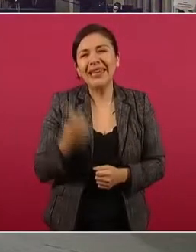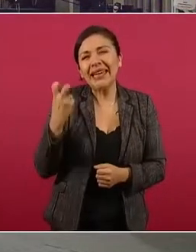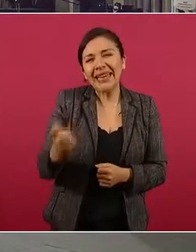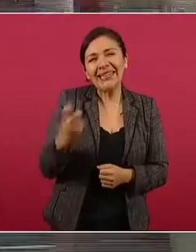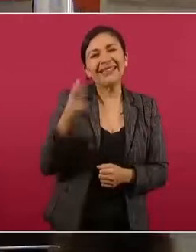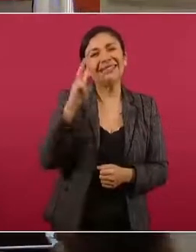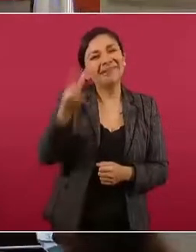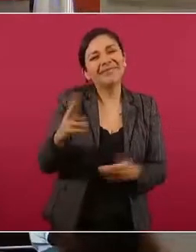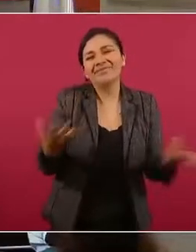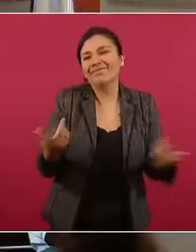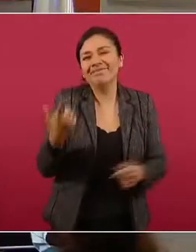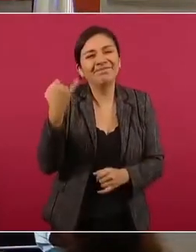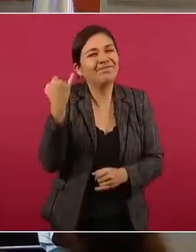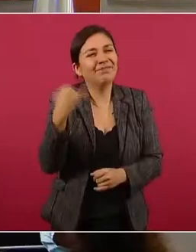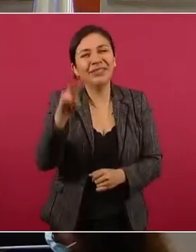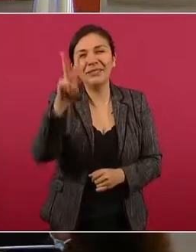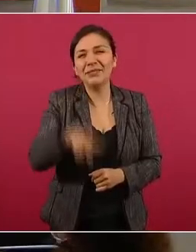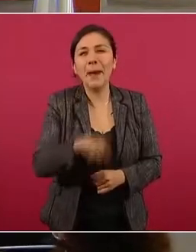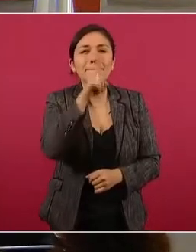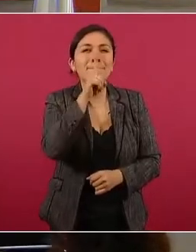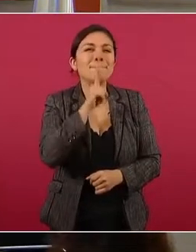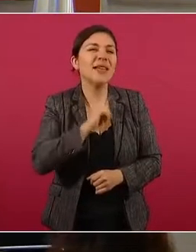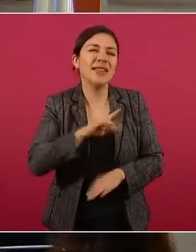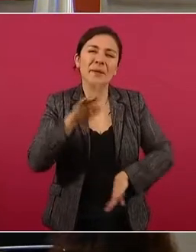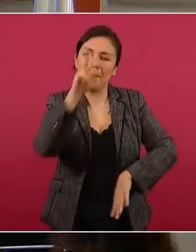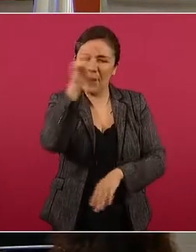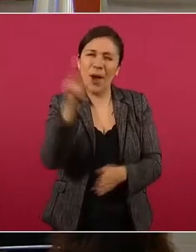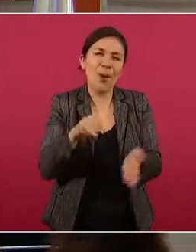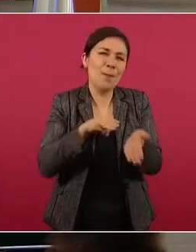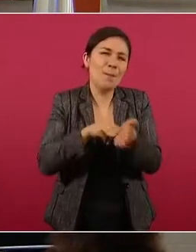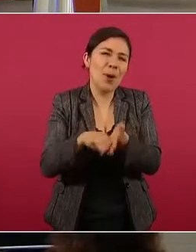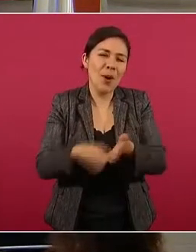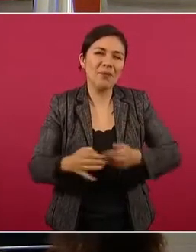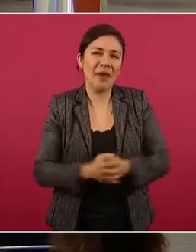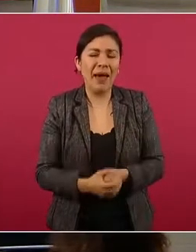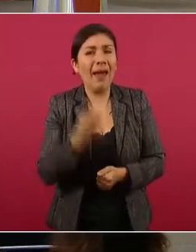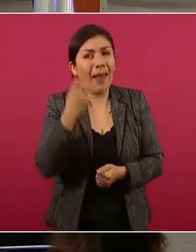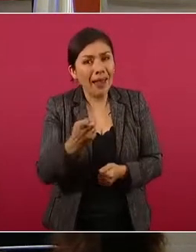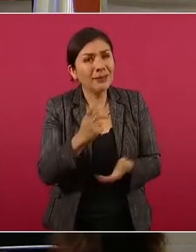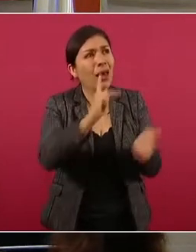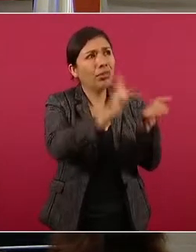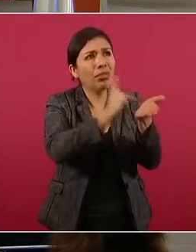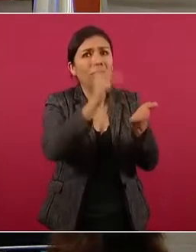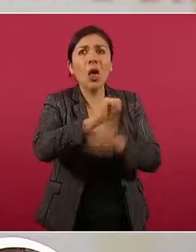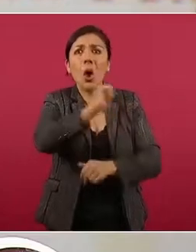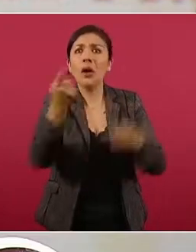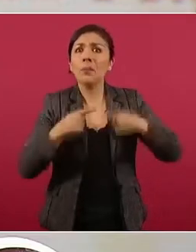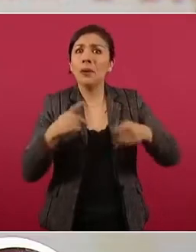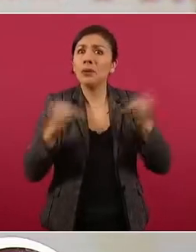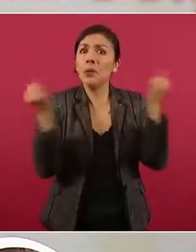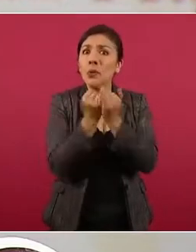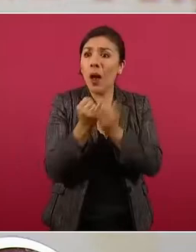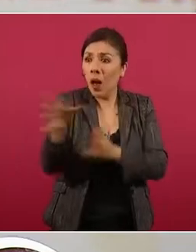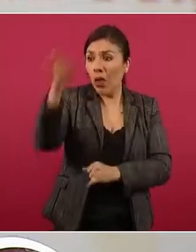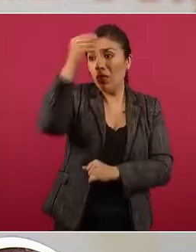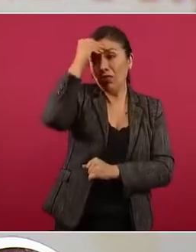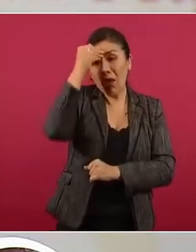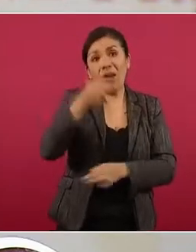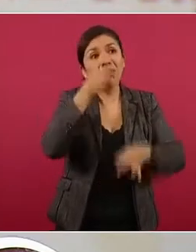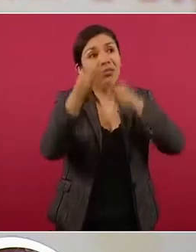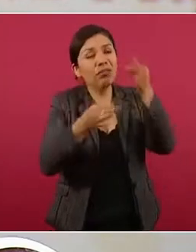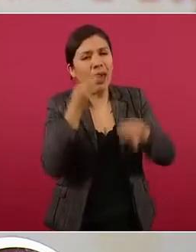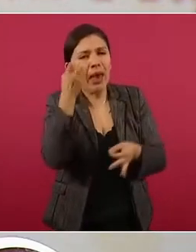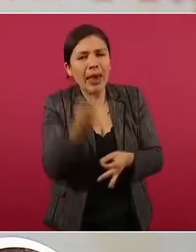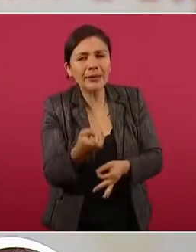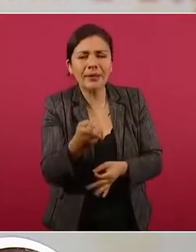risa, pero es una mentira deliberada, que aunque sea repetida por otros, nunca será